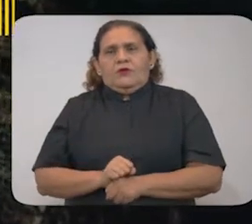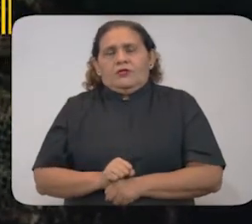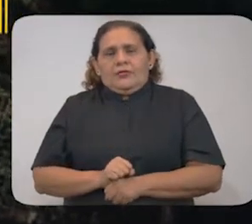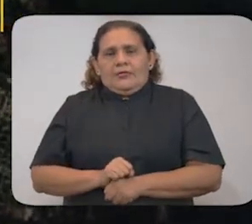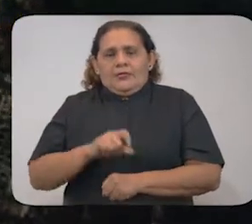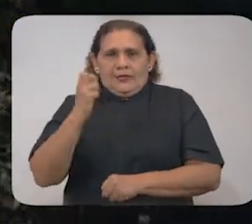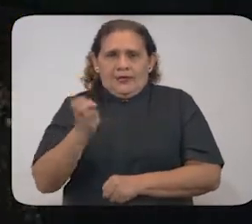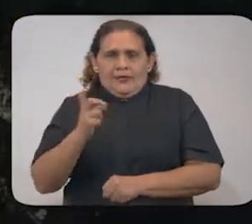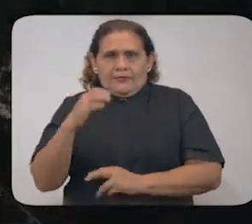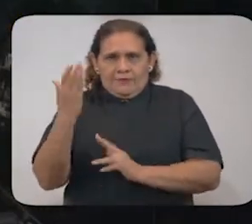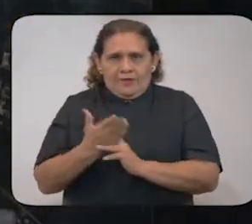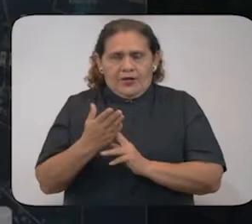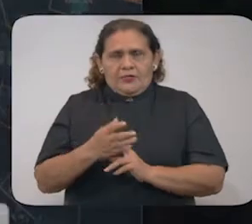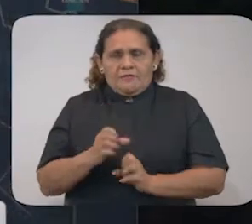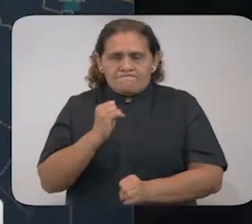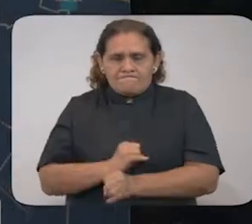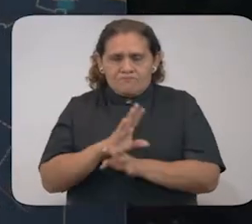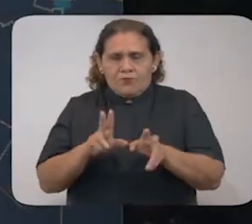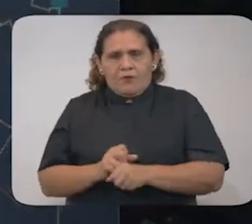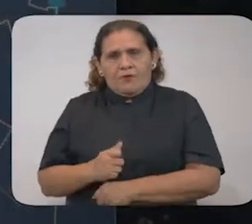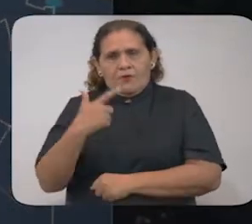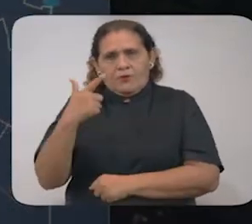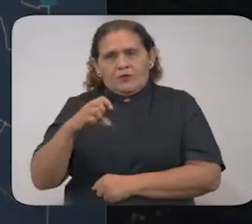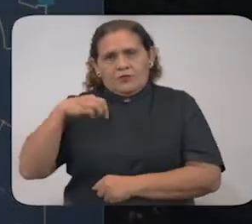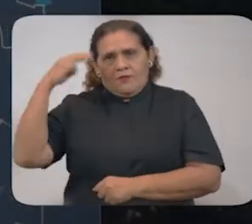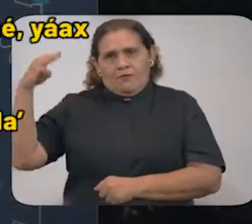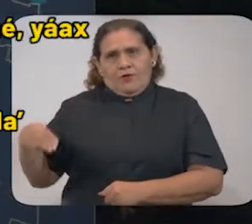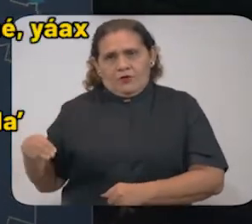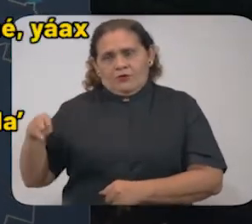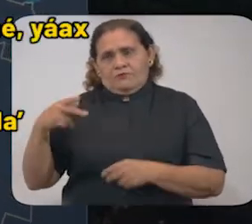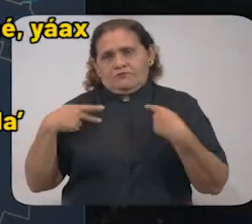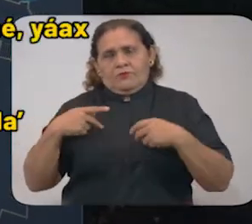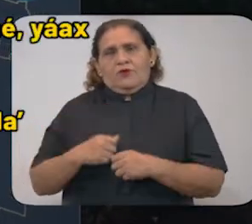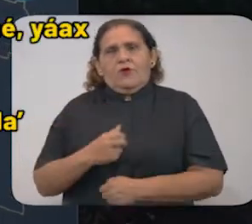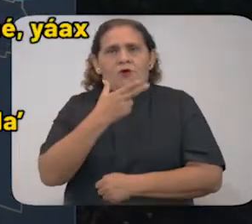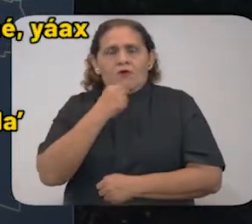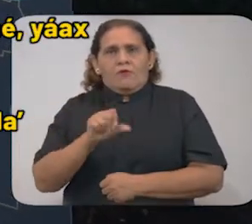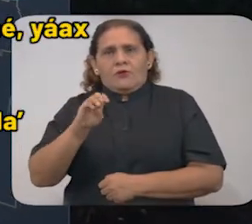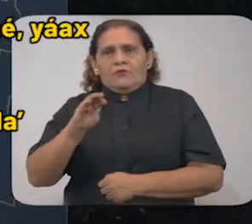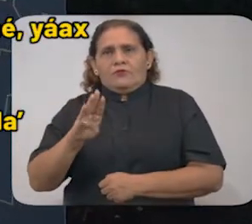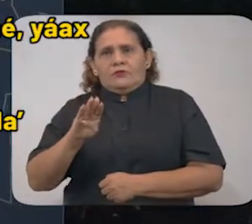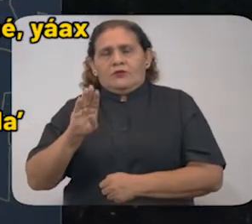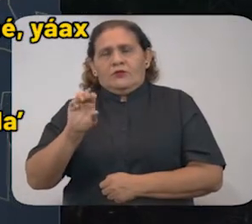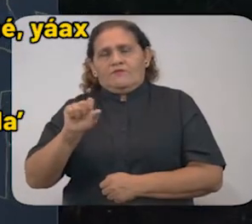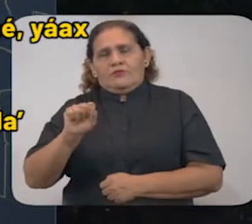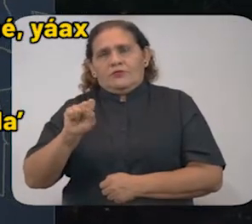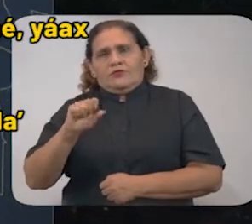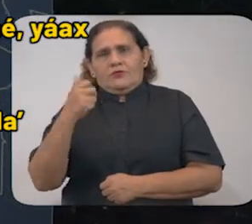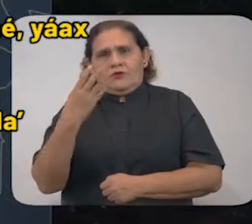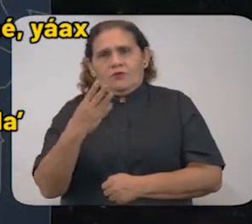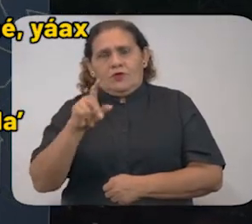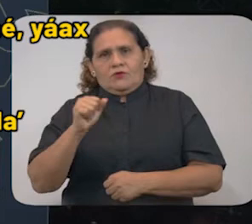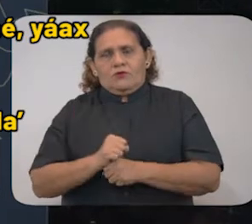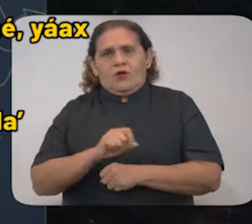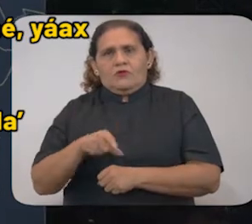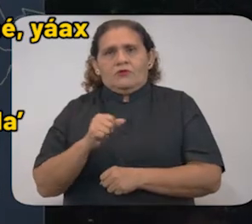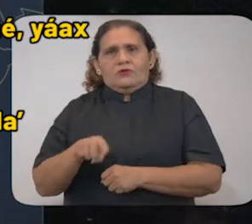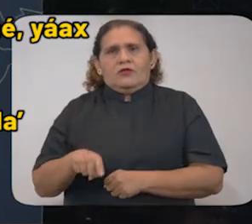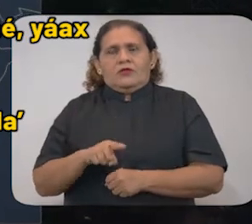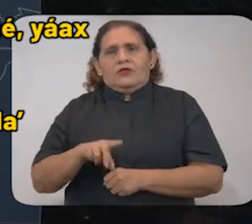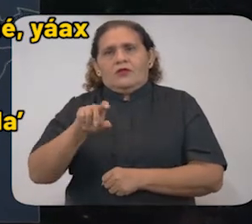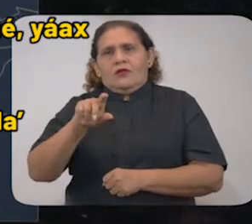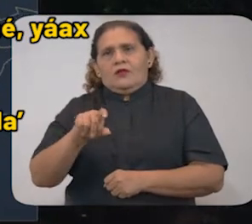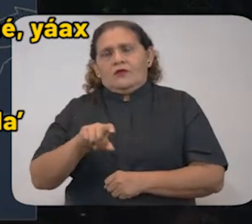Lamentablemente, en este parte médico informamos de 7 fallecimientos. Hombre de 64 años de edad, originario y residente de